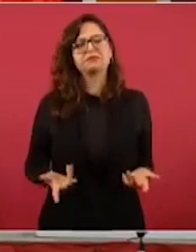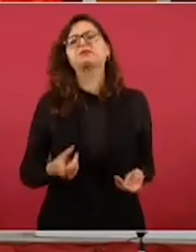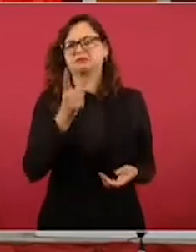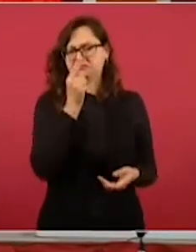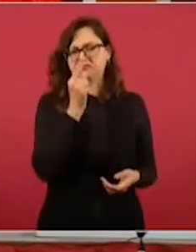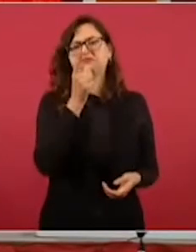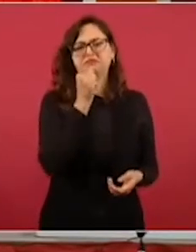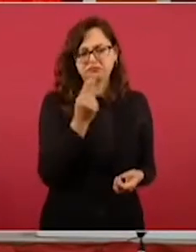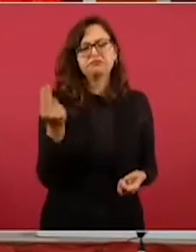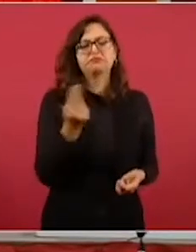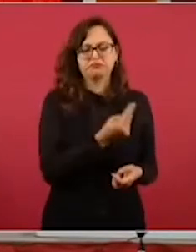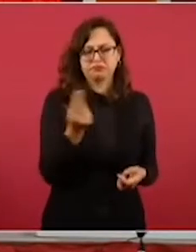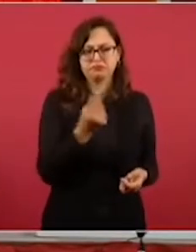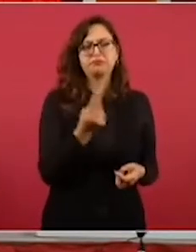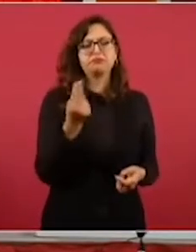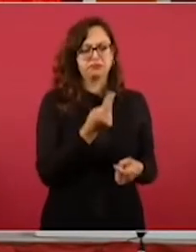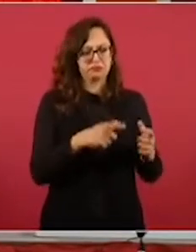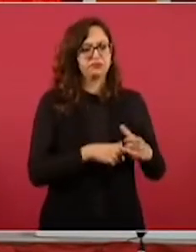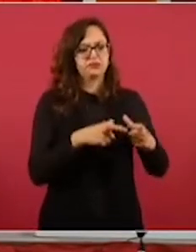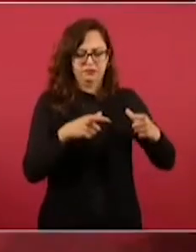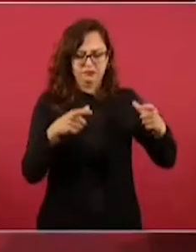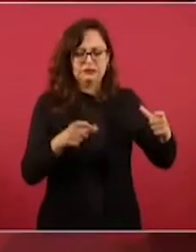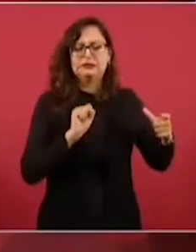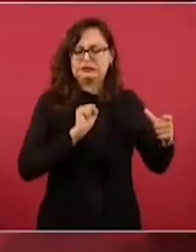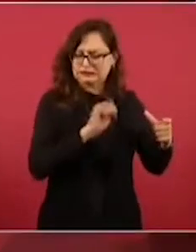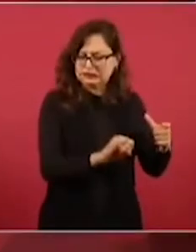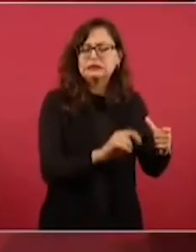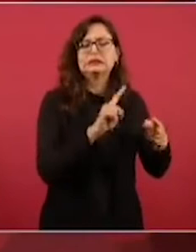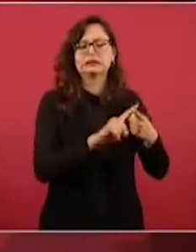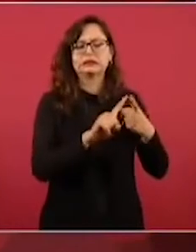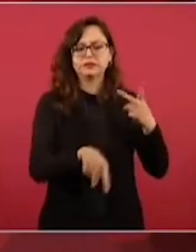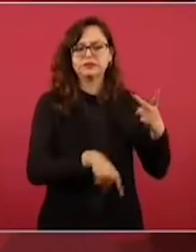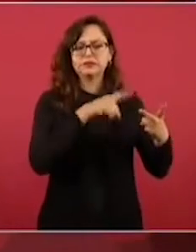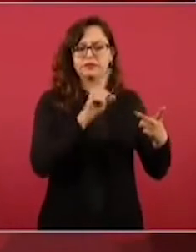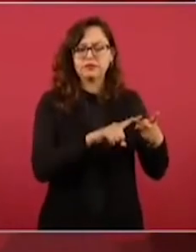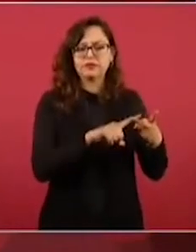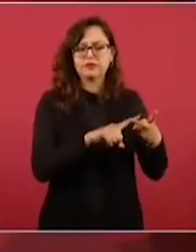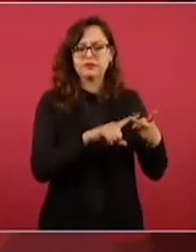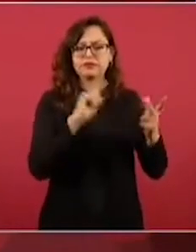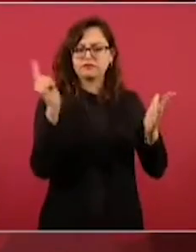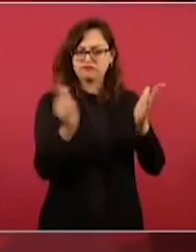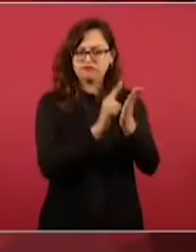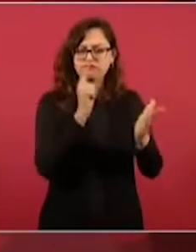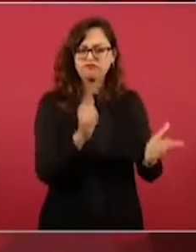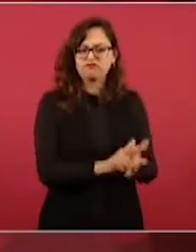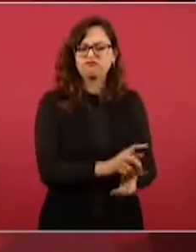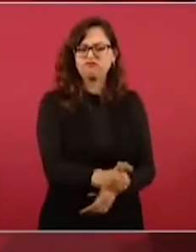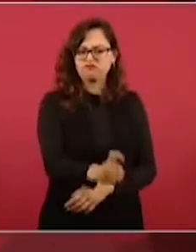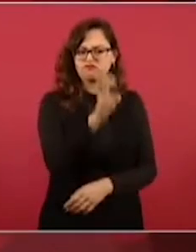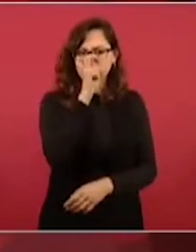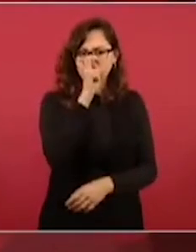suficientes, las leyes severas,